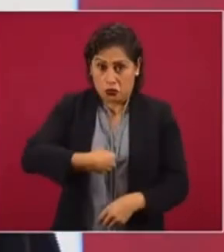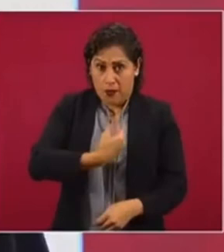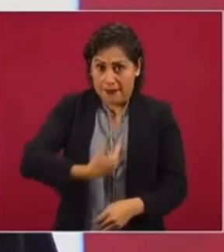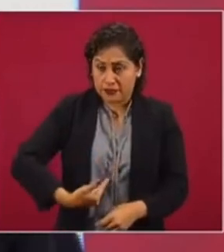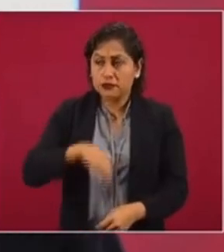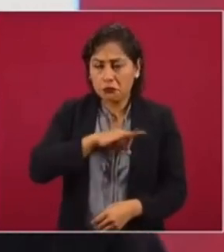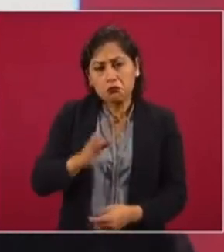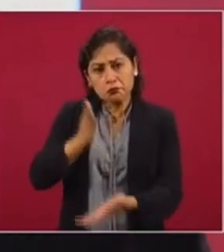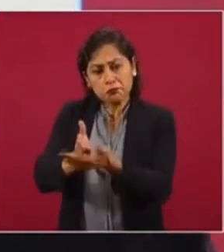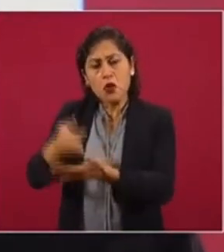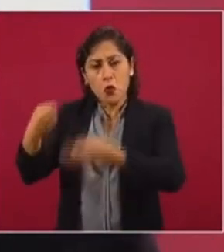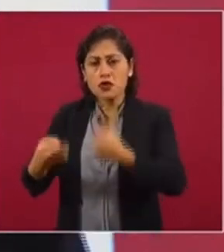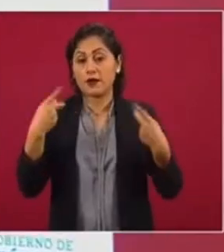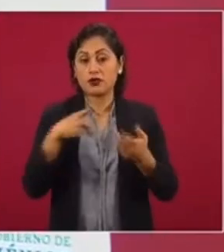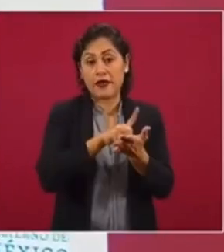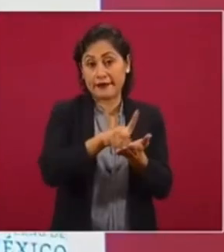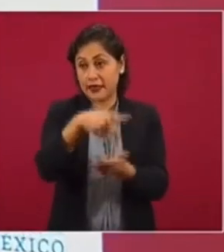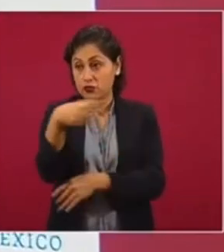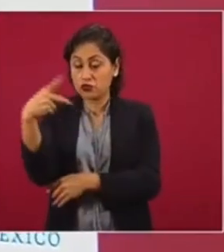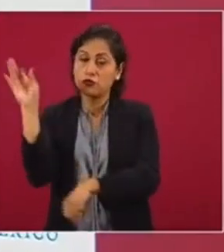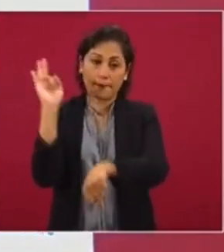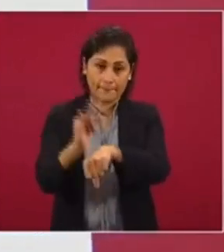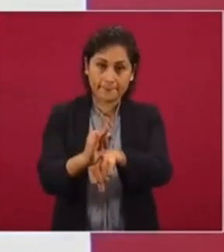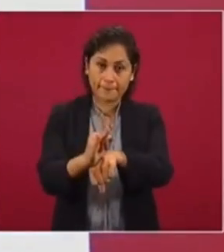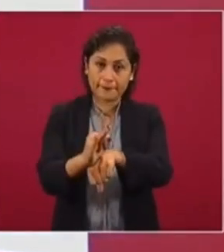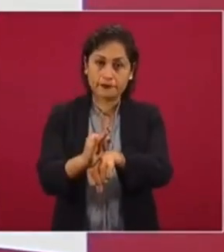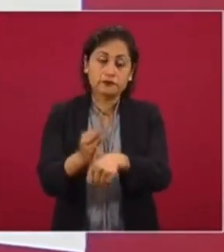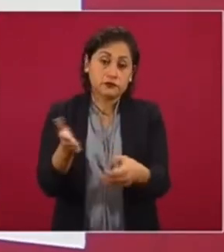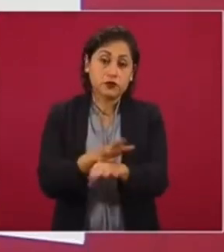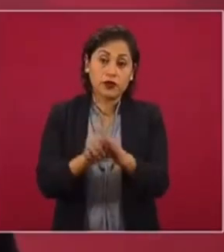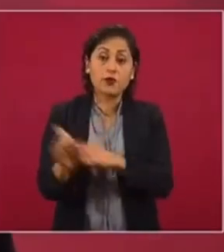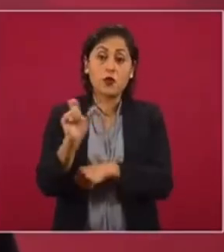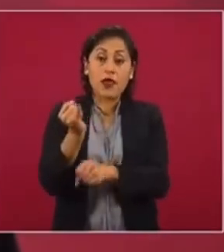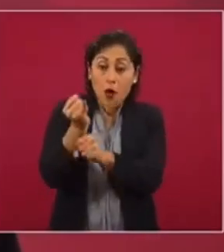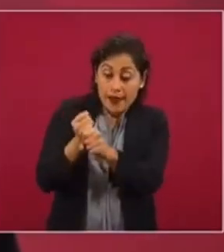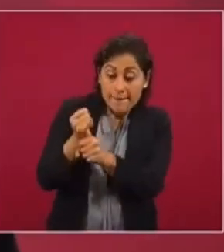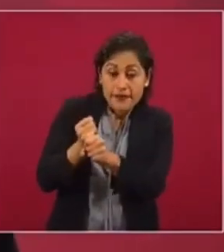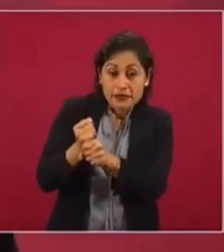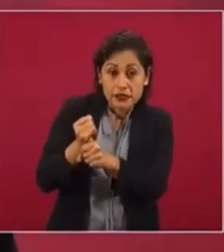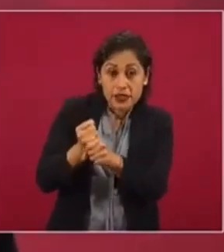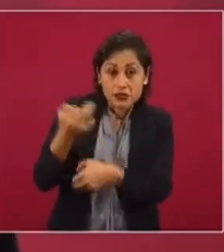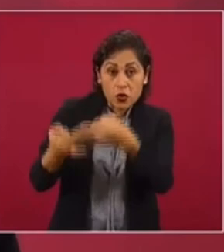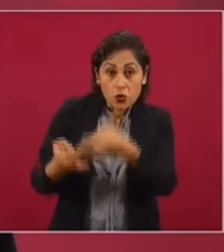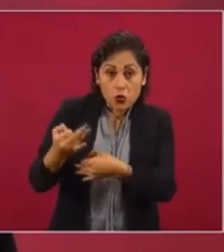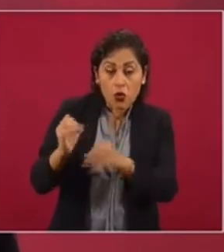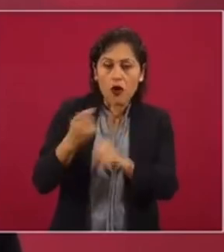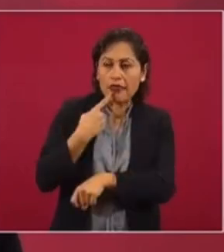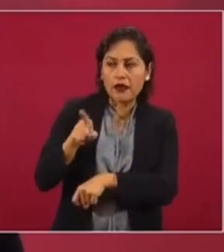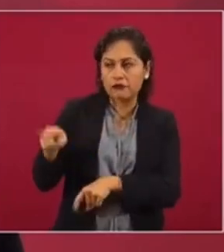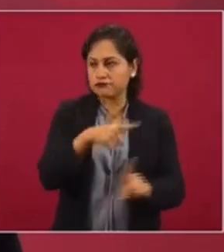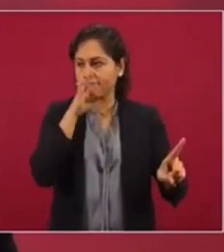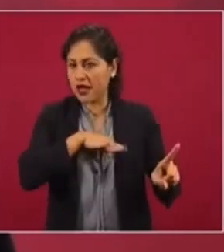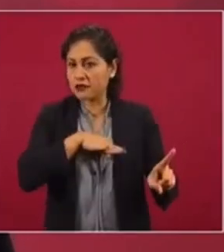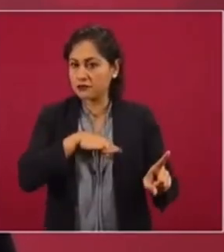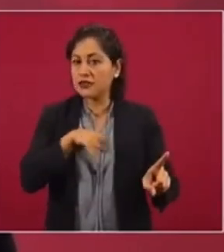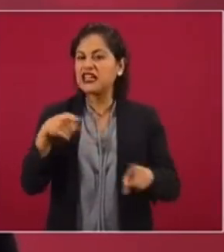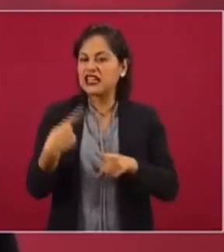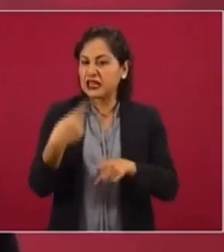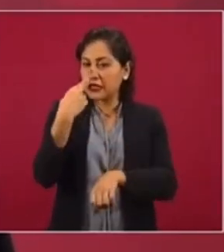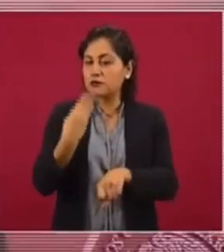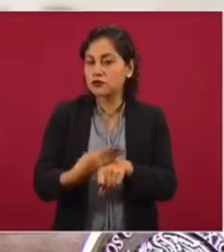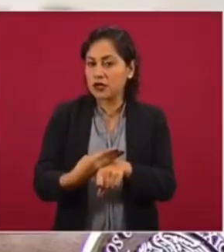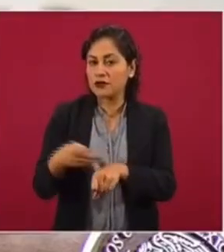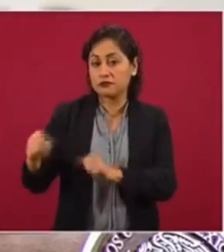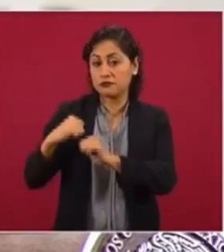en un Estado de Derecho. Pues cuando hay una investigación, cuando se acusa a alguien por un presunto delito, es la Fiscalía